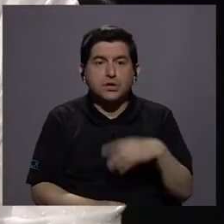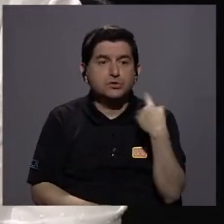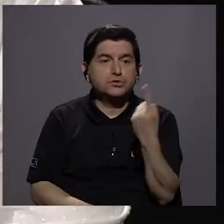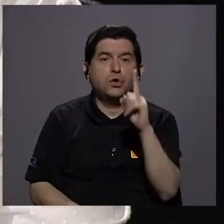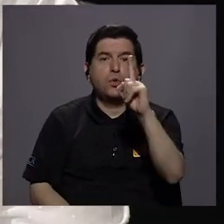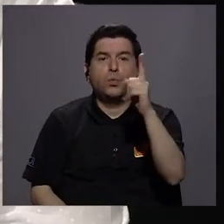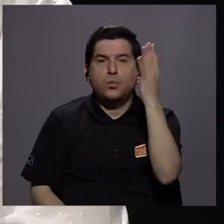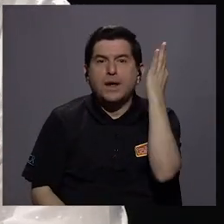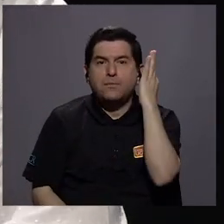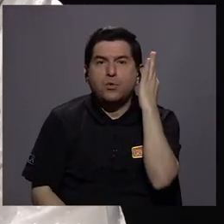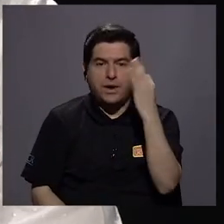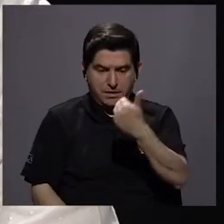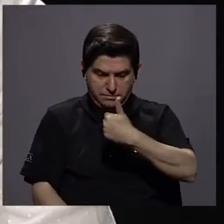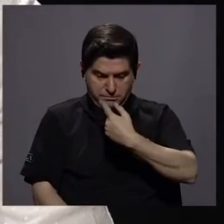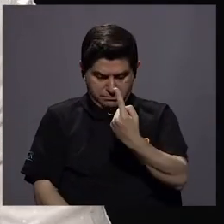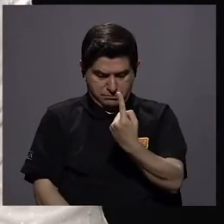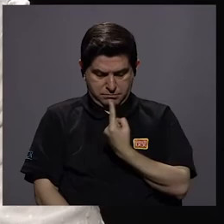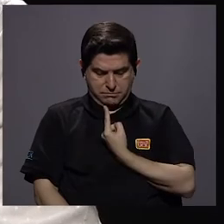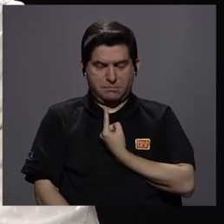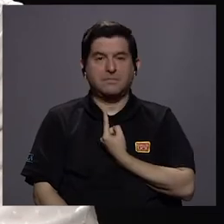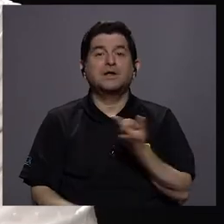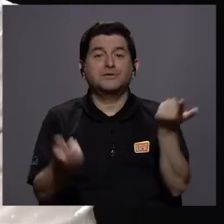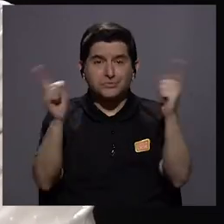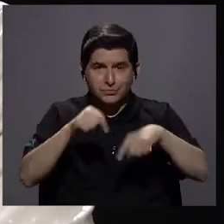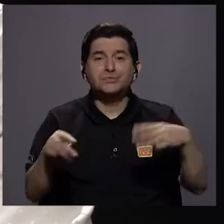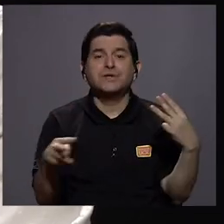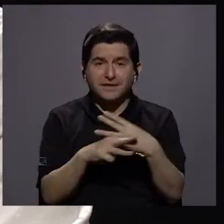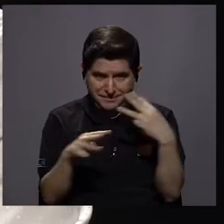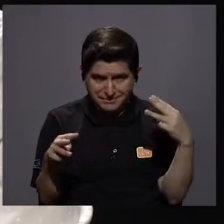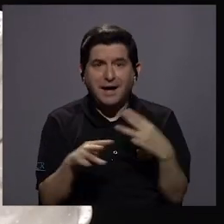única mujer, como ha pasado en matemáticas.